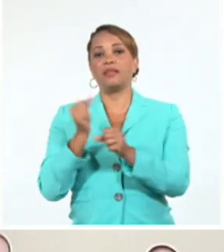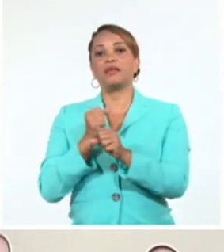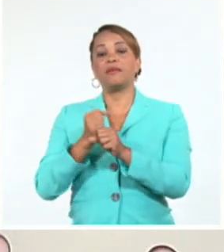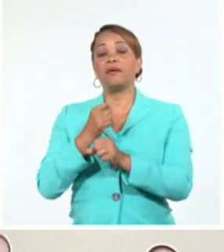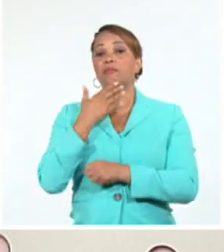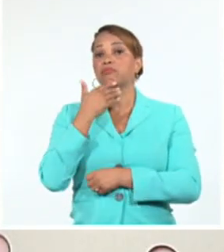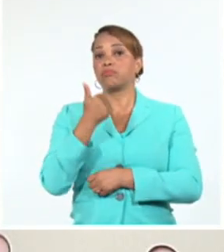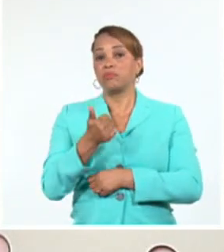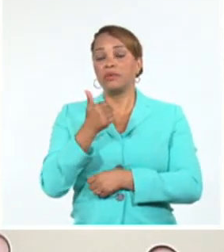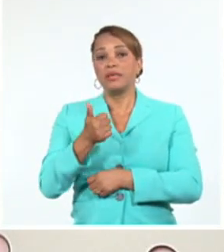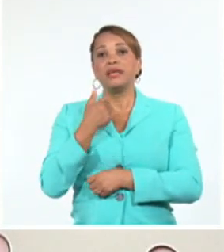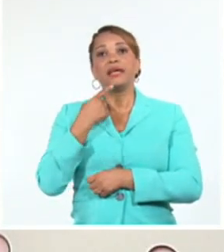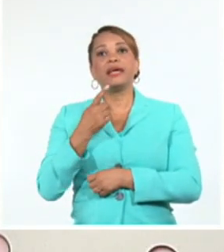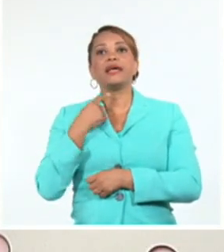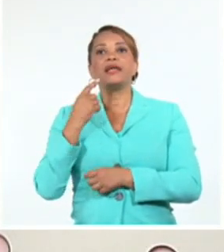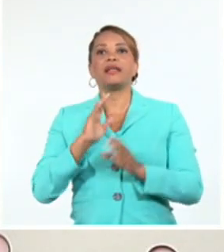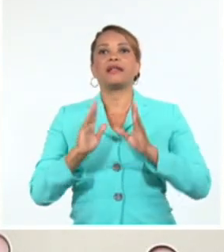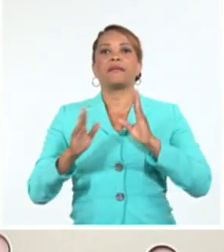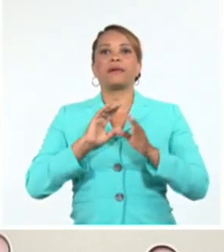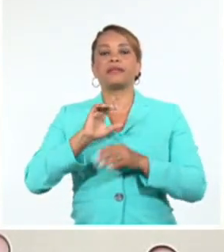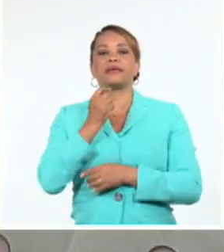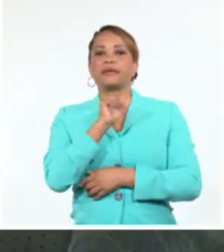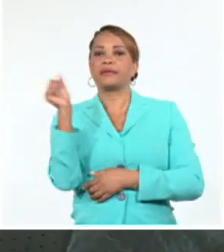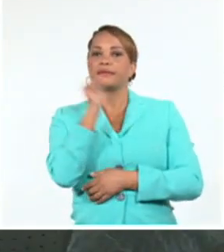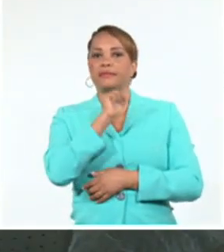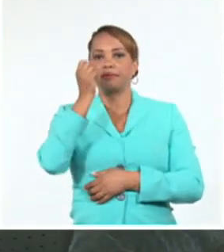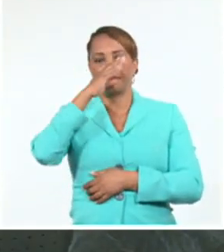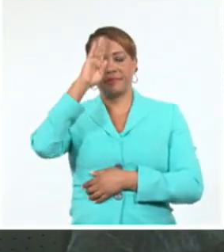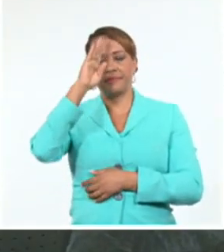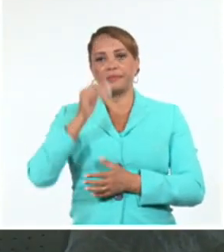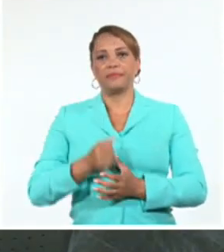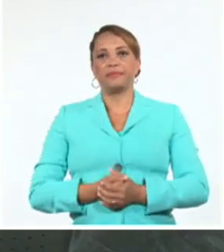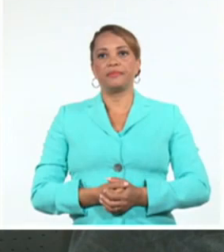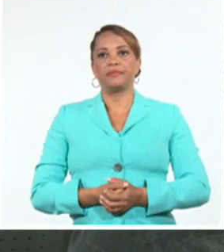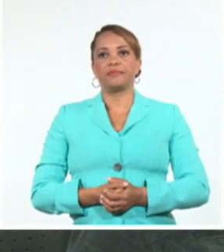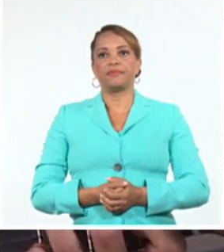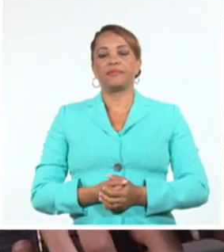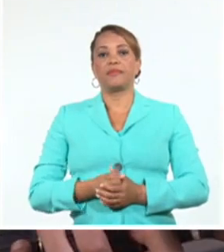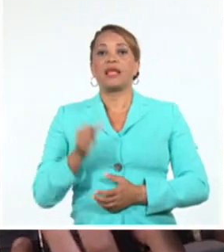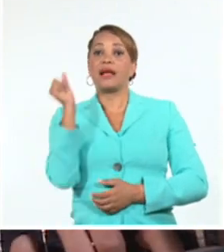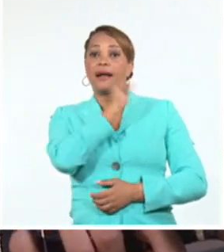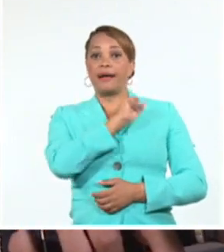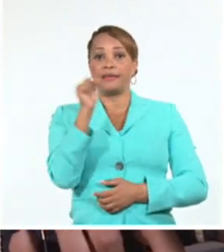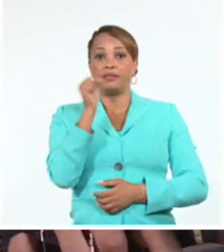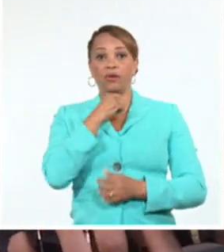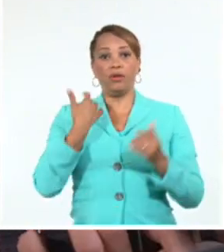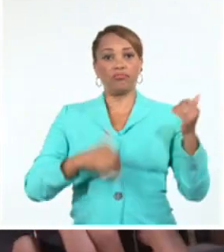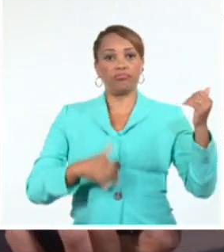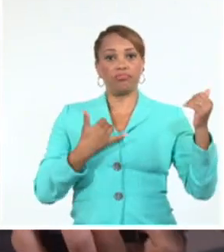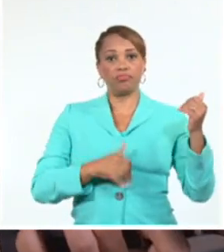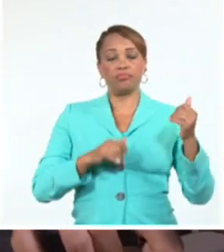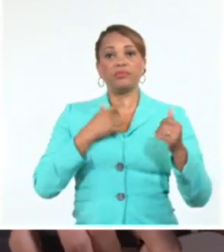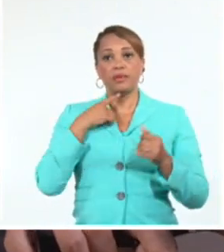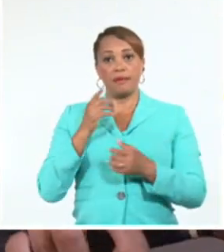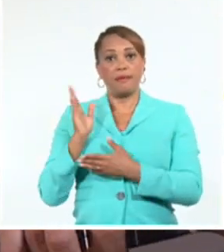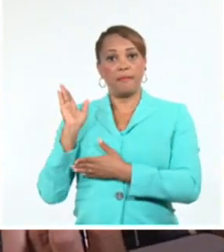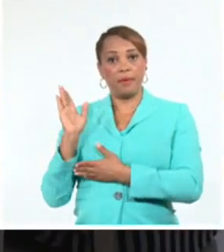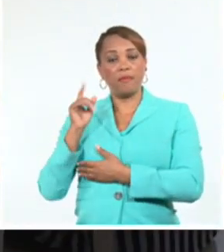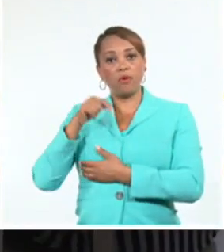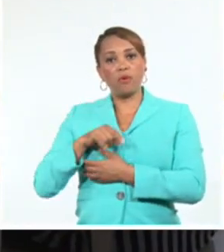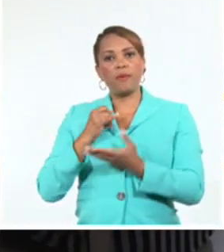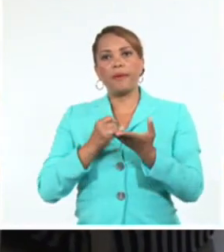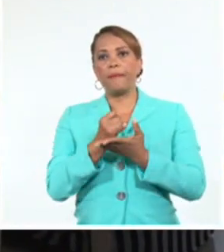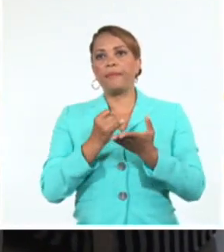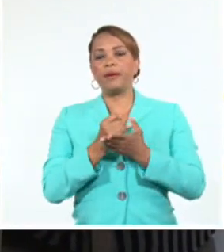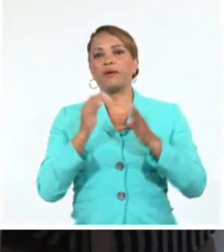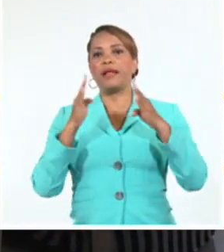valoradas en el ámbito de la canción cubana. Las canciones del trovador Leonardo García ondearon este miércoles